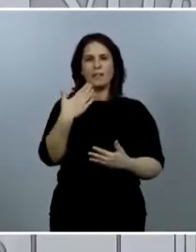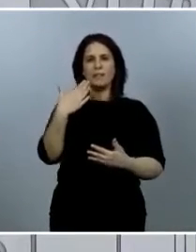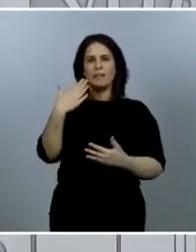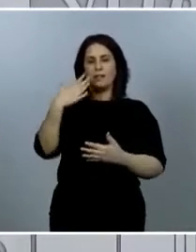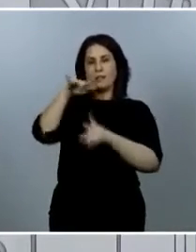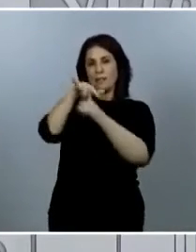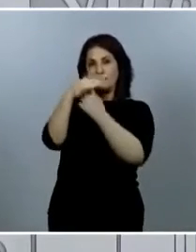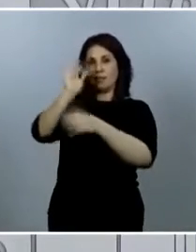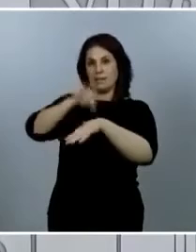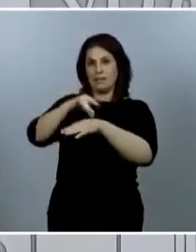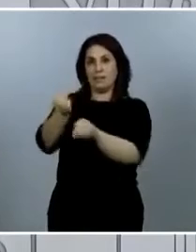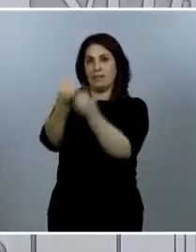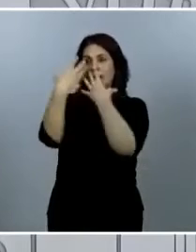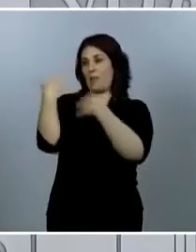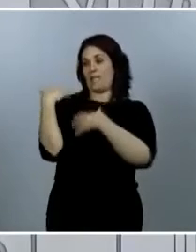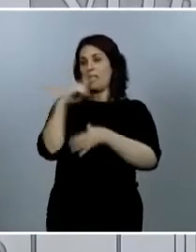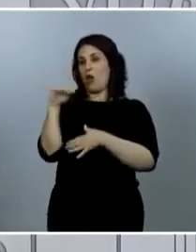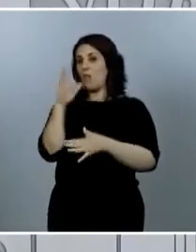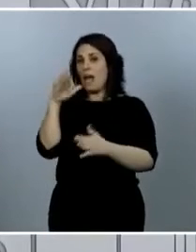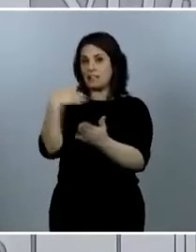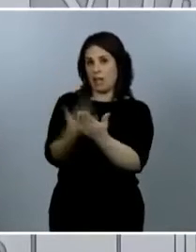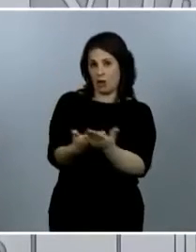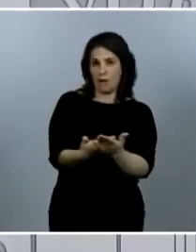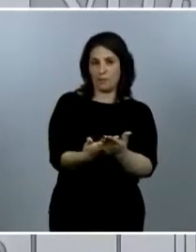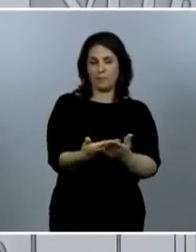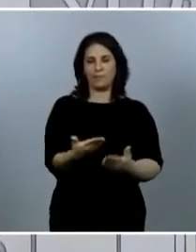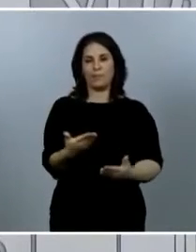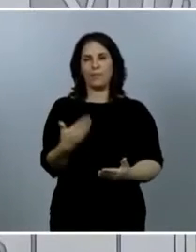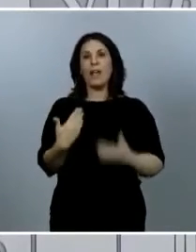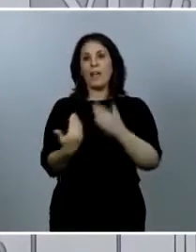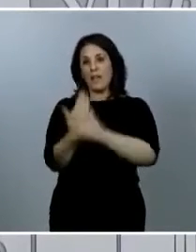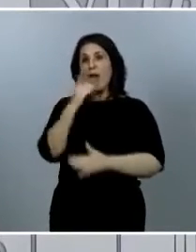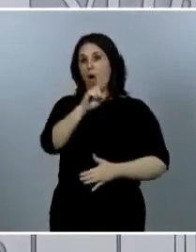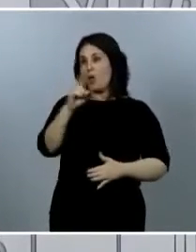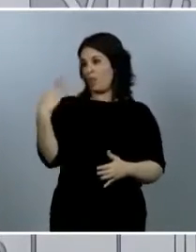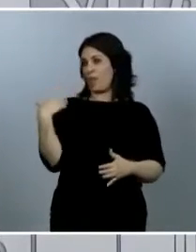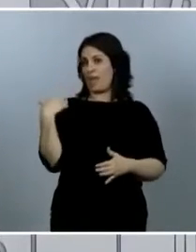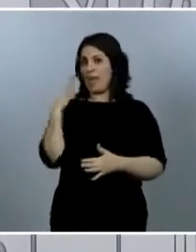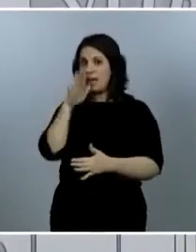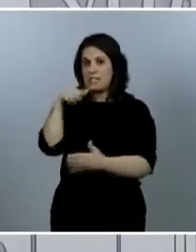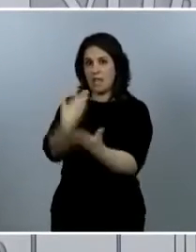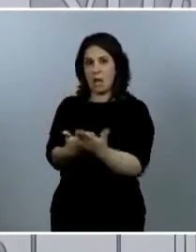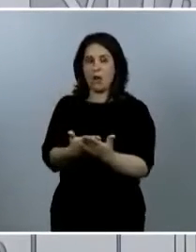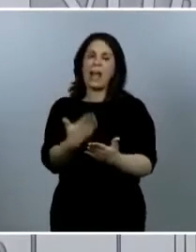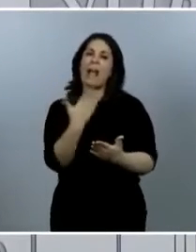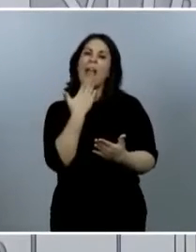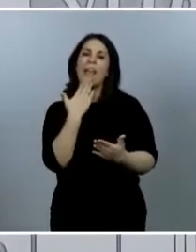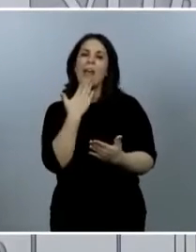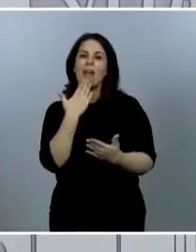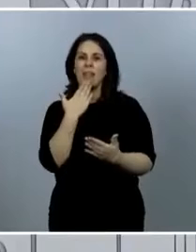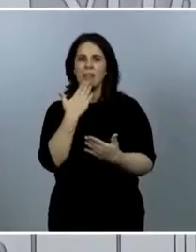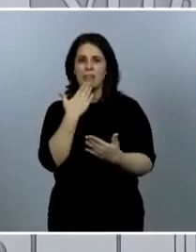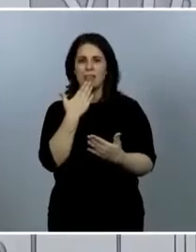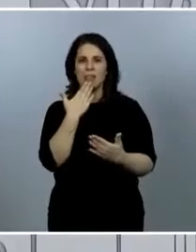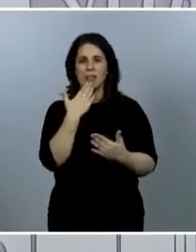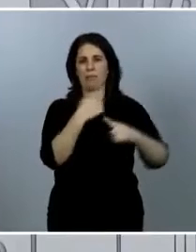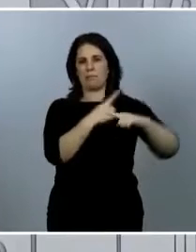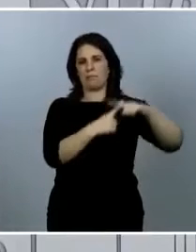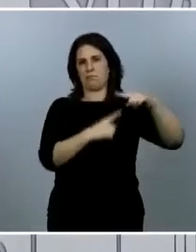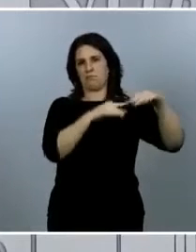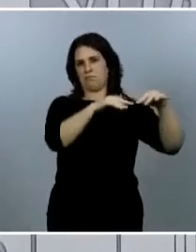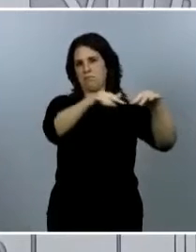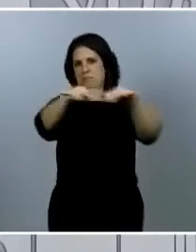día 11. Antes del día 11, la edad media o mediana, según el parámetro que interesará